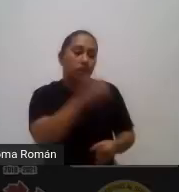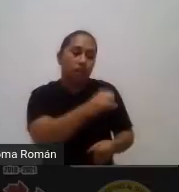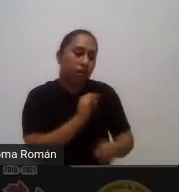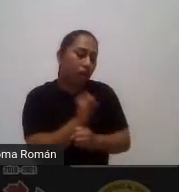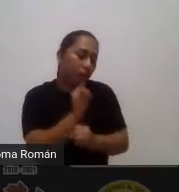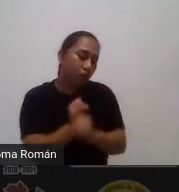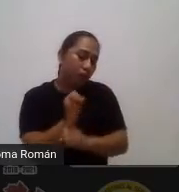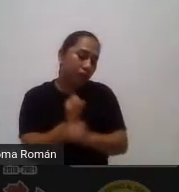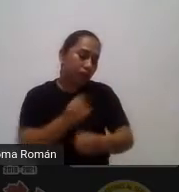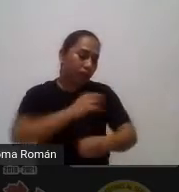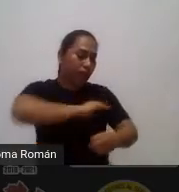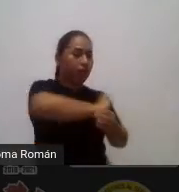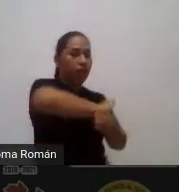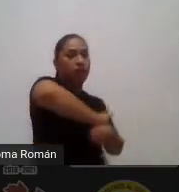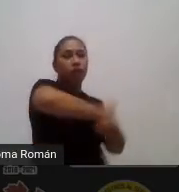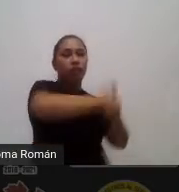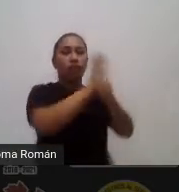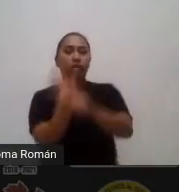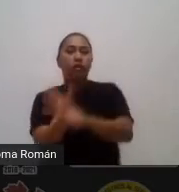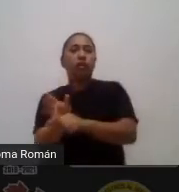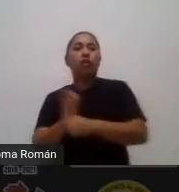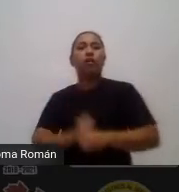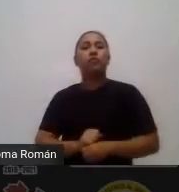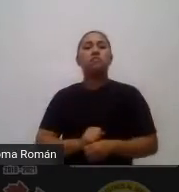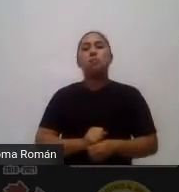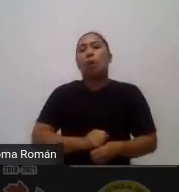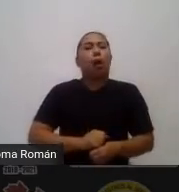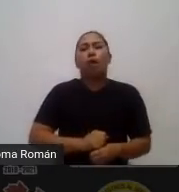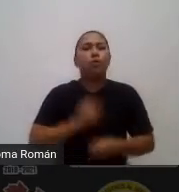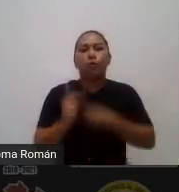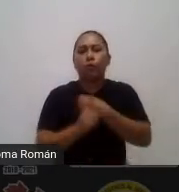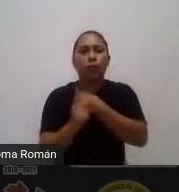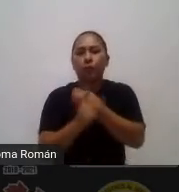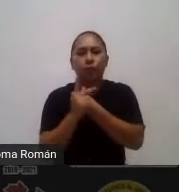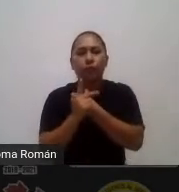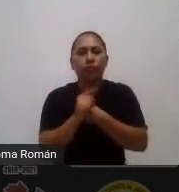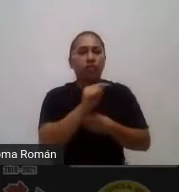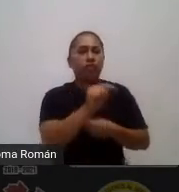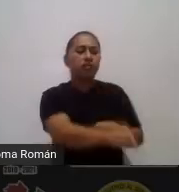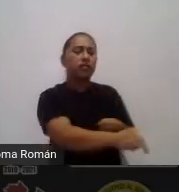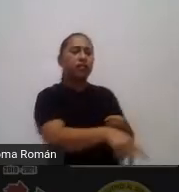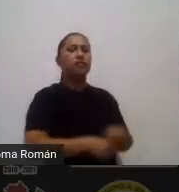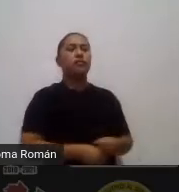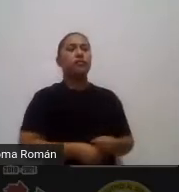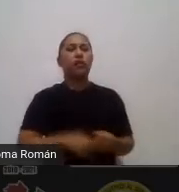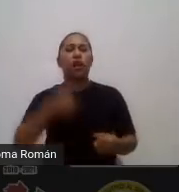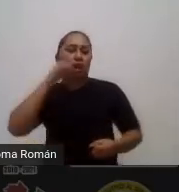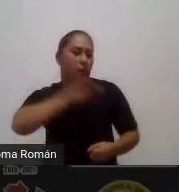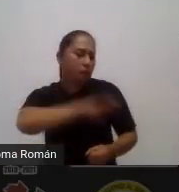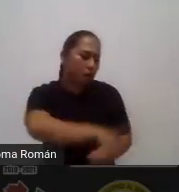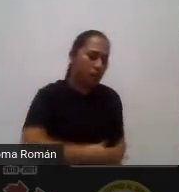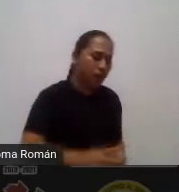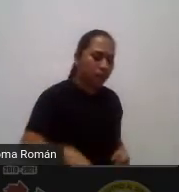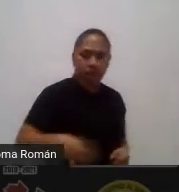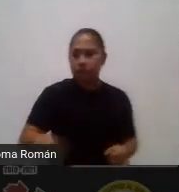sí y no hay ningún problema de que pertenezca ahí va a buscar va a estudiar va a aprender del